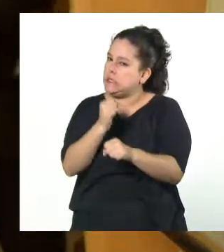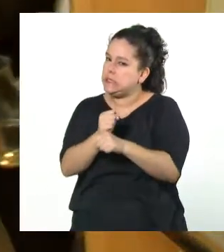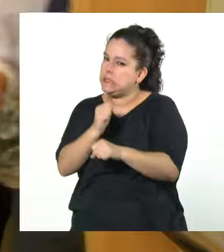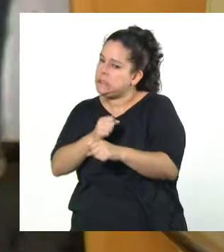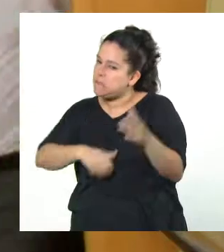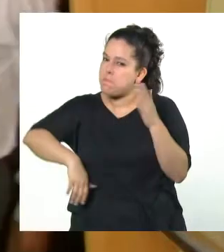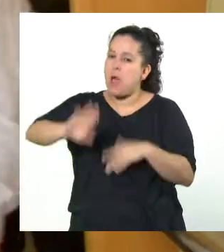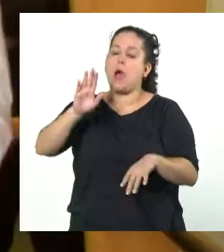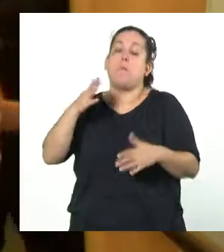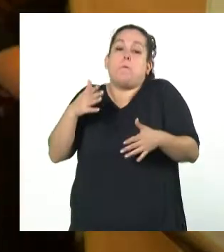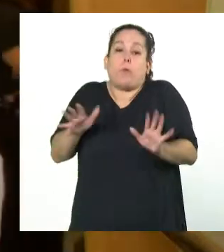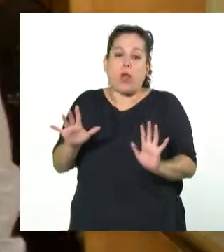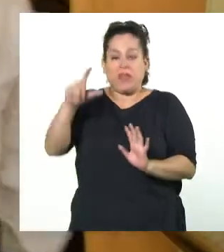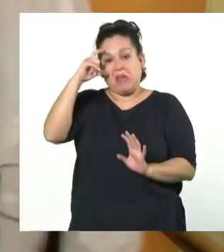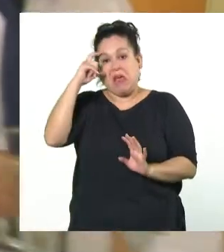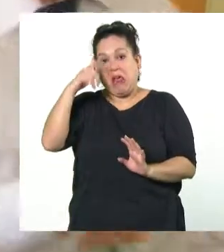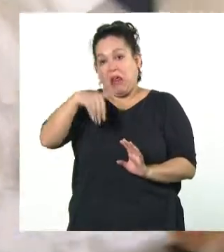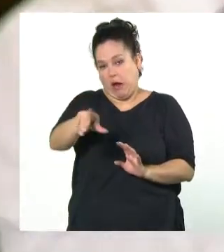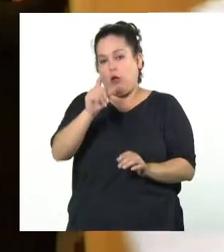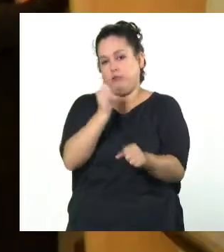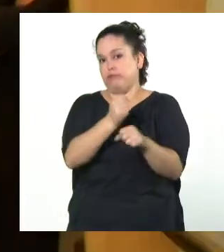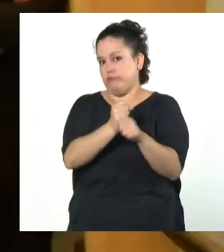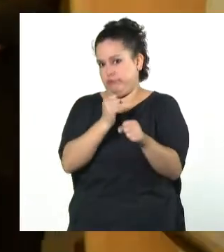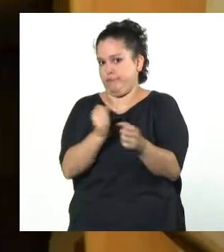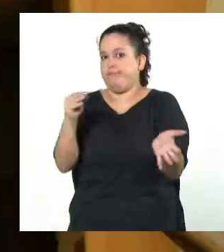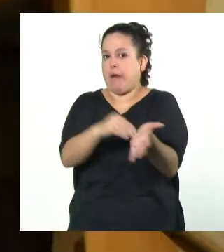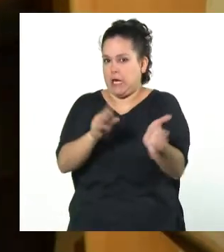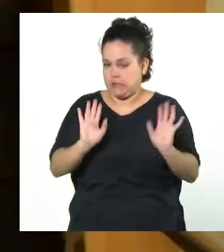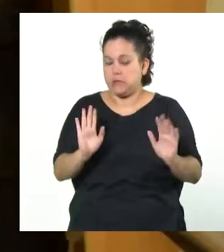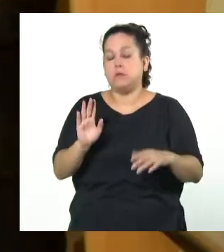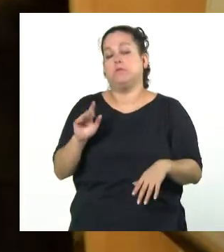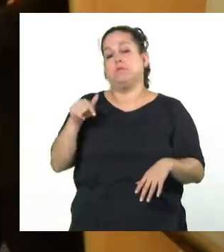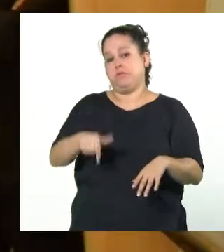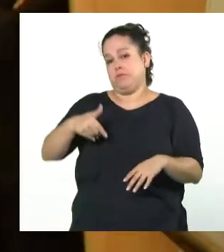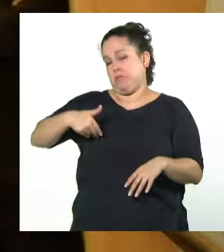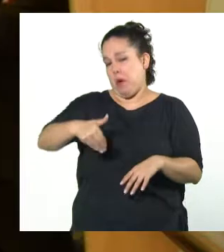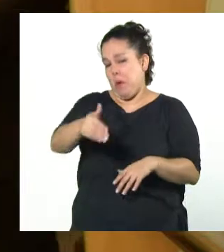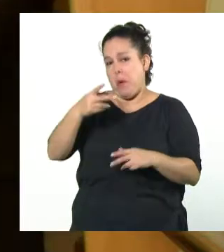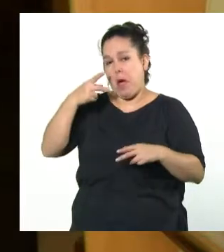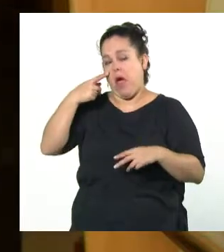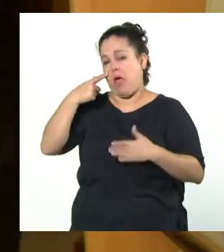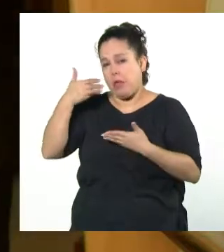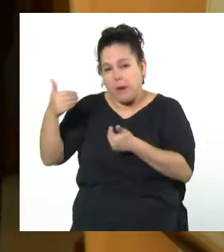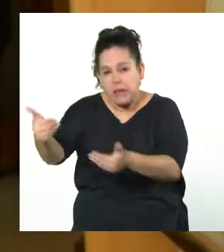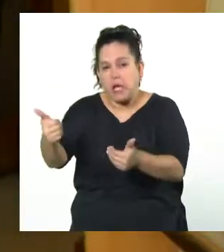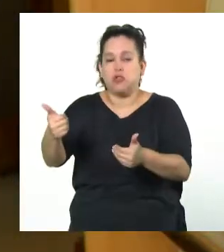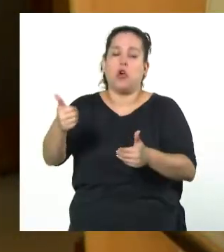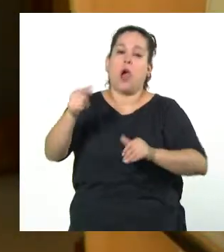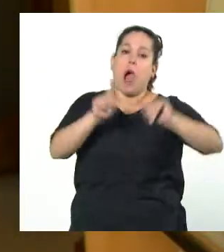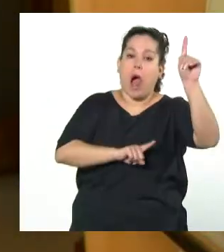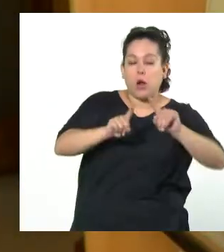en el mes de enero también. Así que por lo pronto vamos a seguir investigando todas las hipótesis, algunas